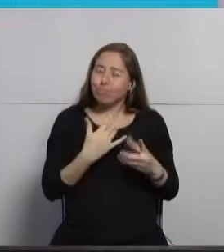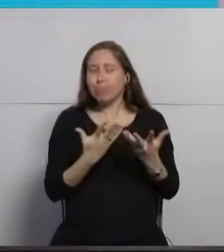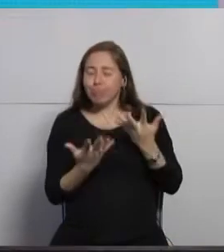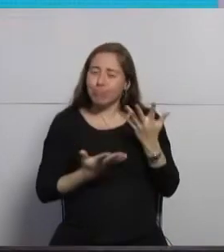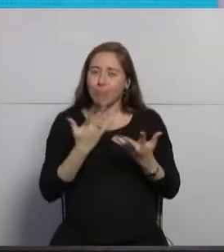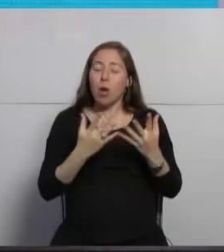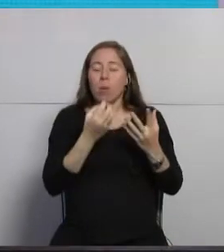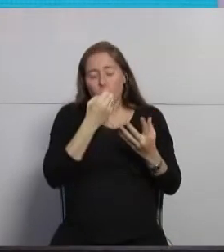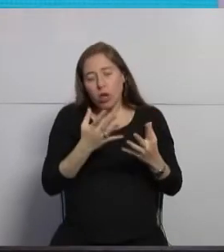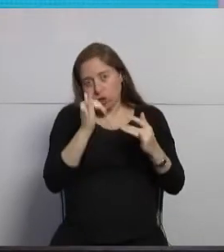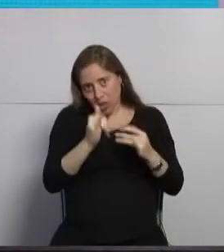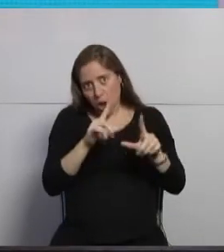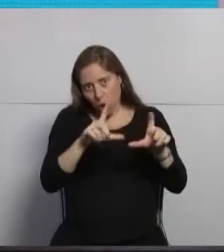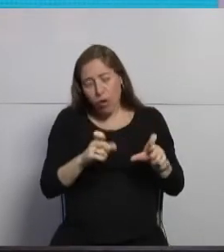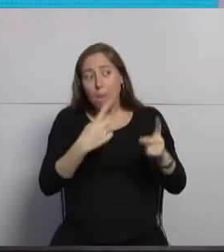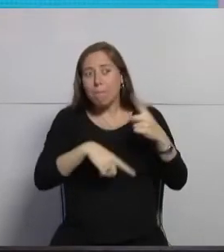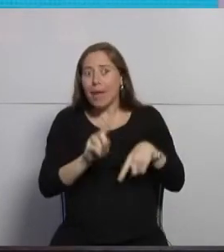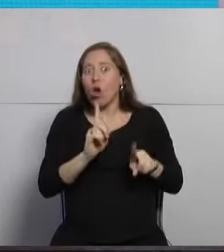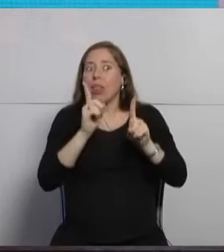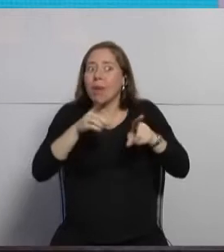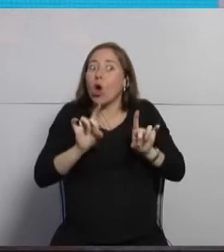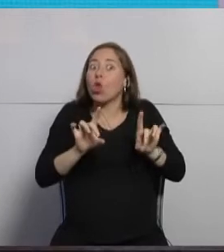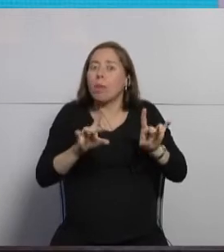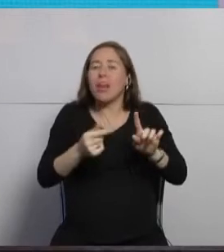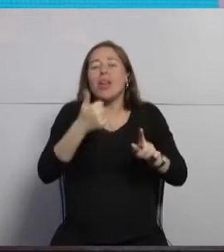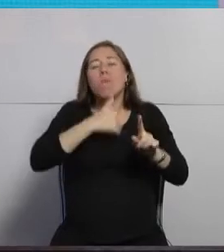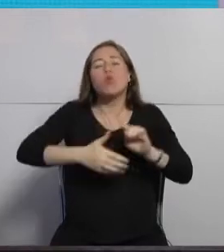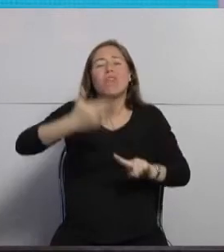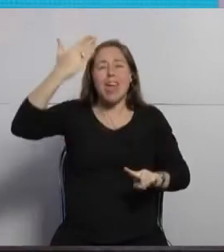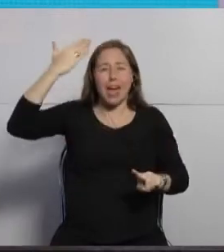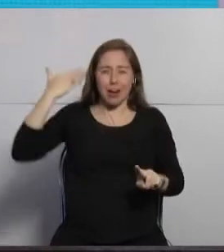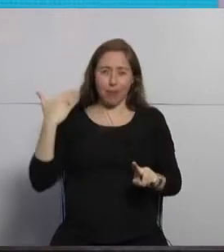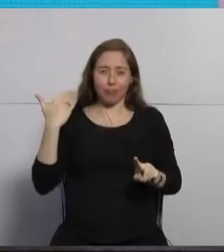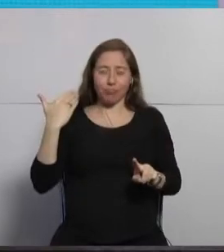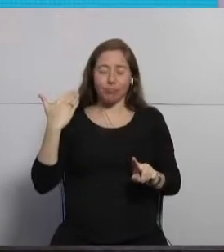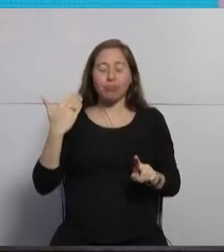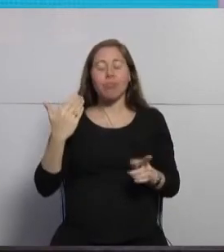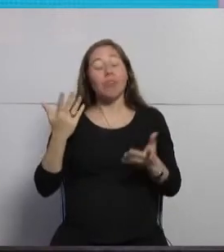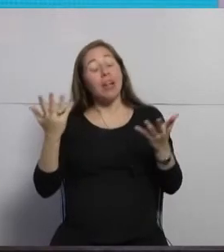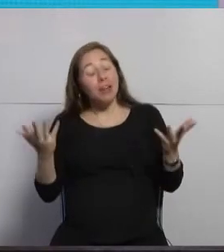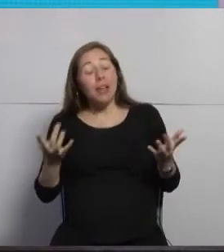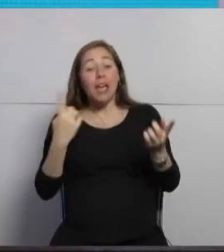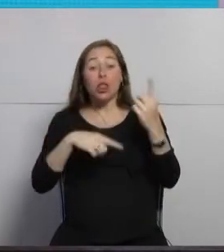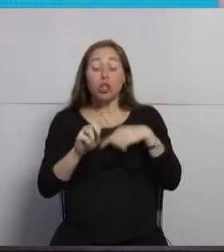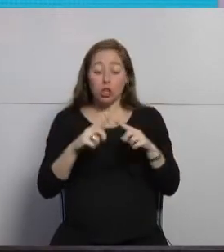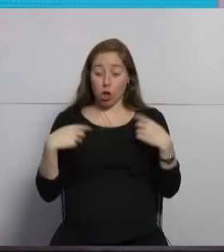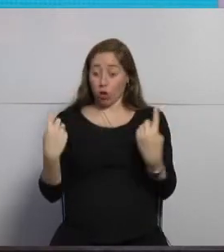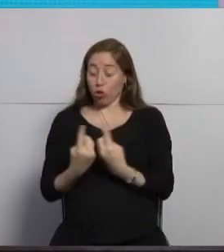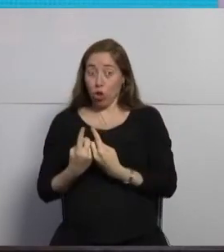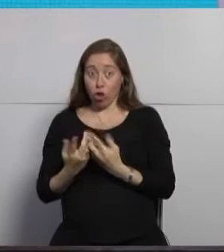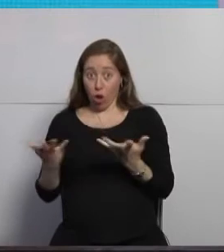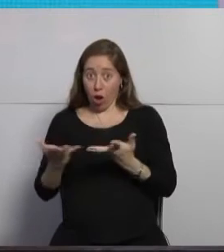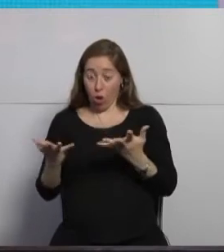esa tecnología que es bastante antiguo lo que nosotros estamos trabajando